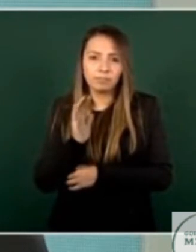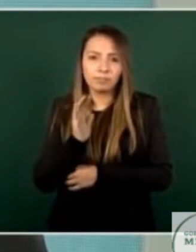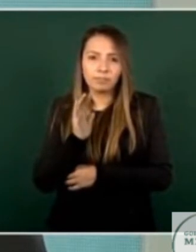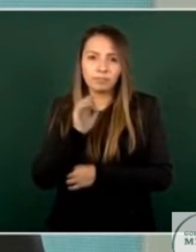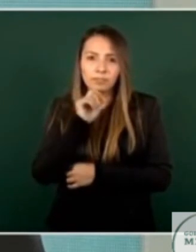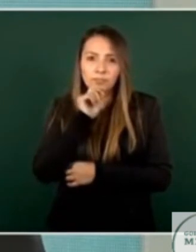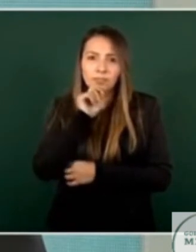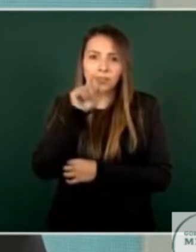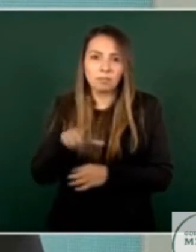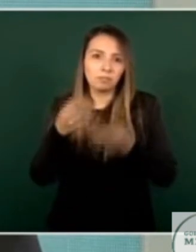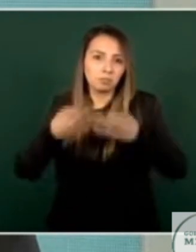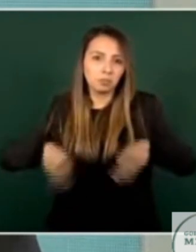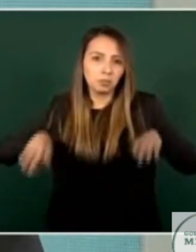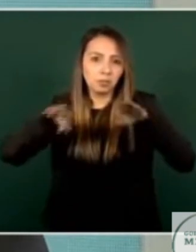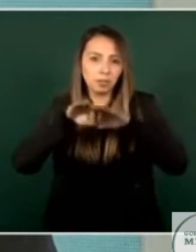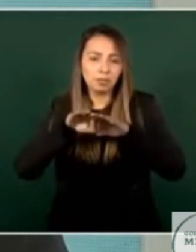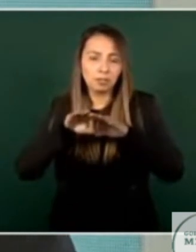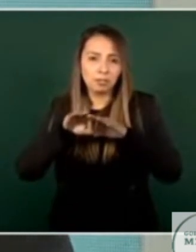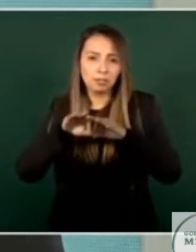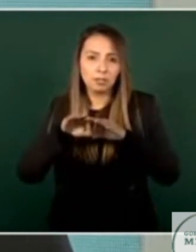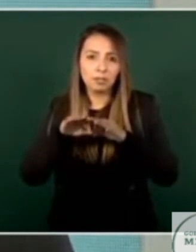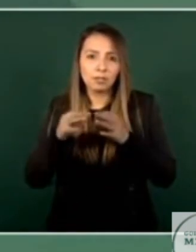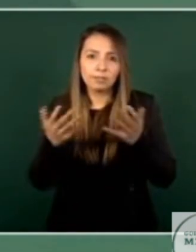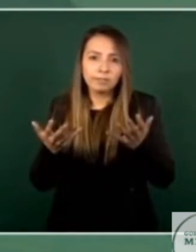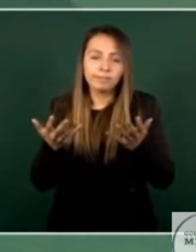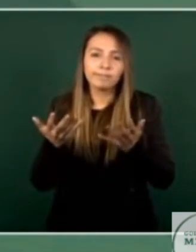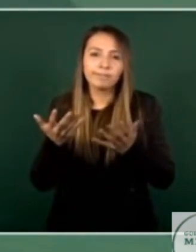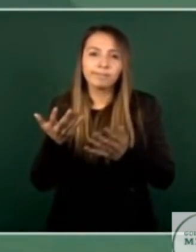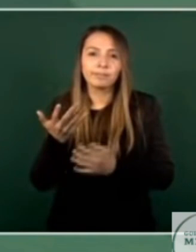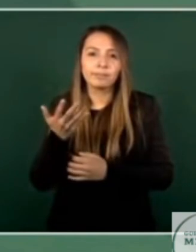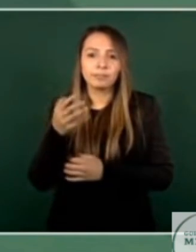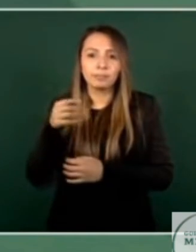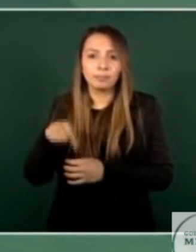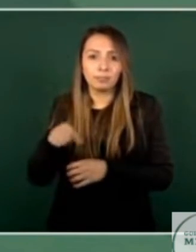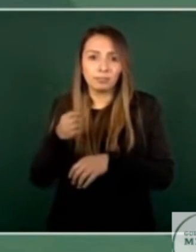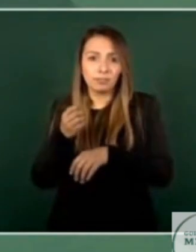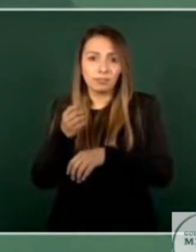relevante es que el Estado